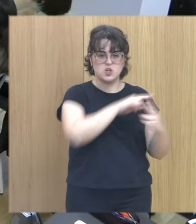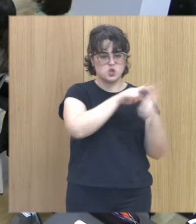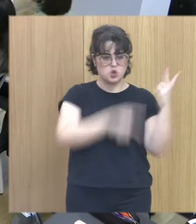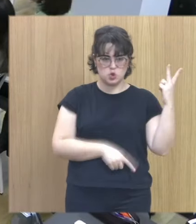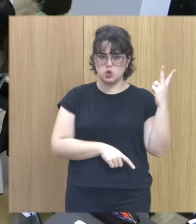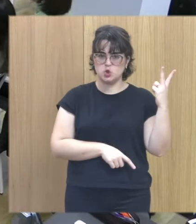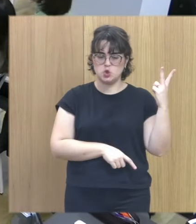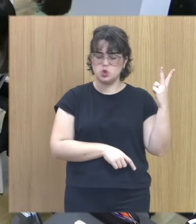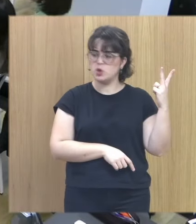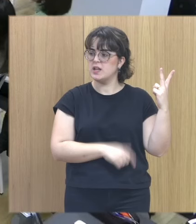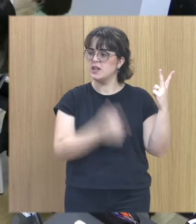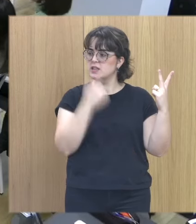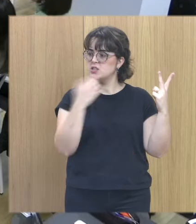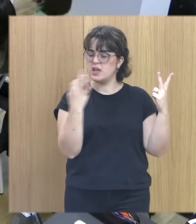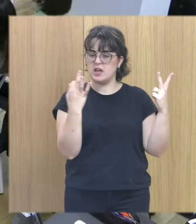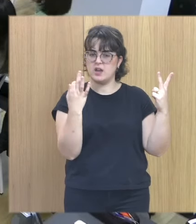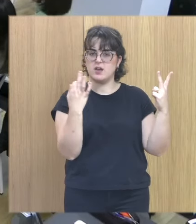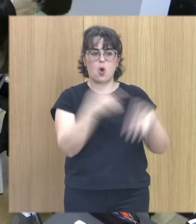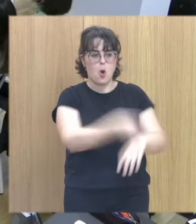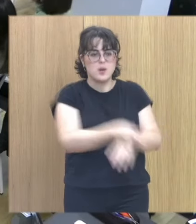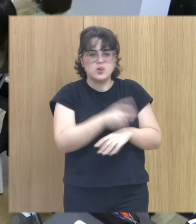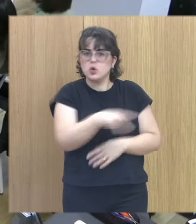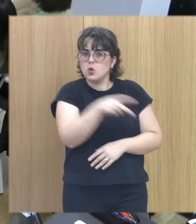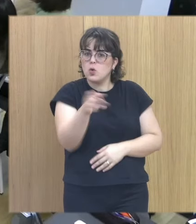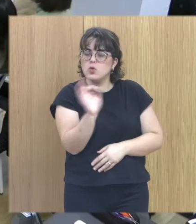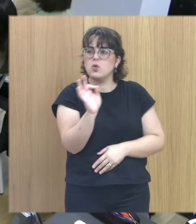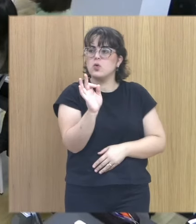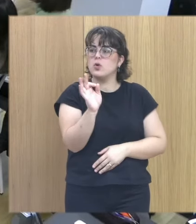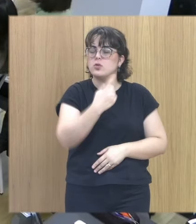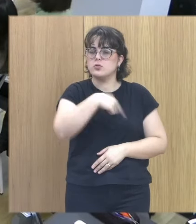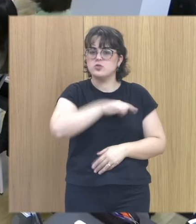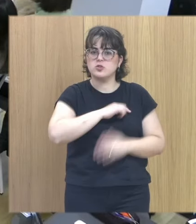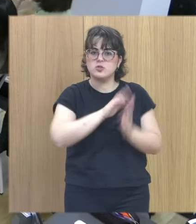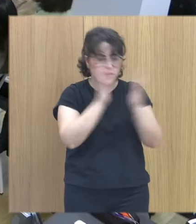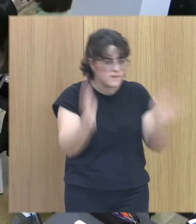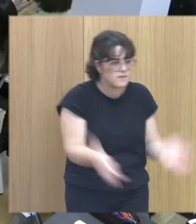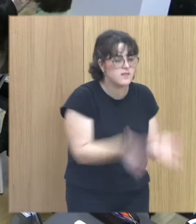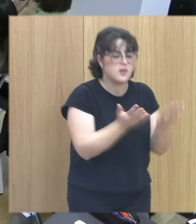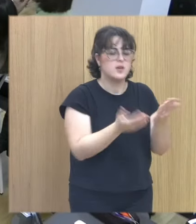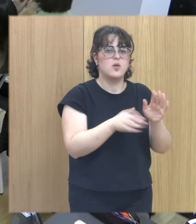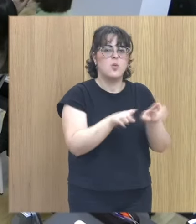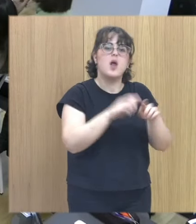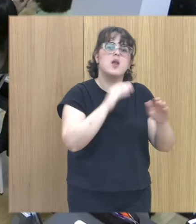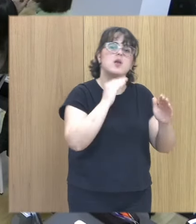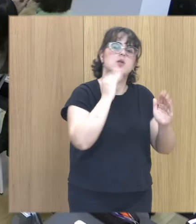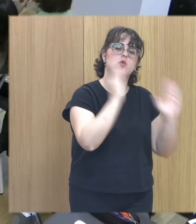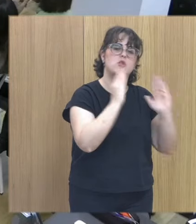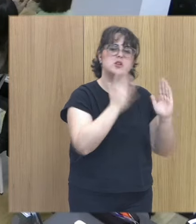hincapié en que no es obligatorio o que no debemos facilitar o alentar a que haya un proceso de perdón al paciente